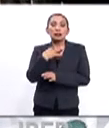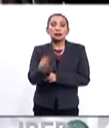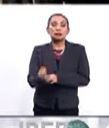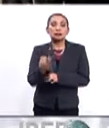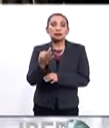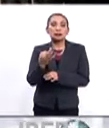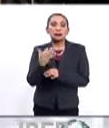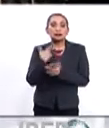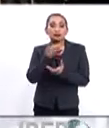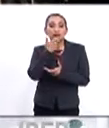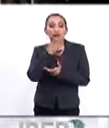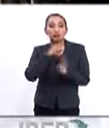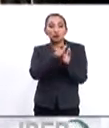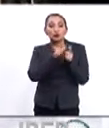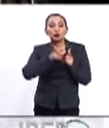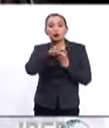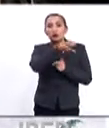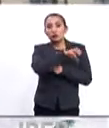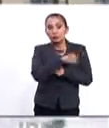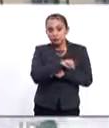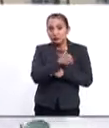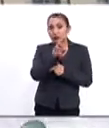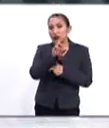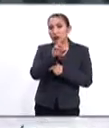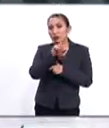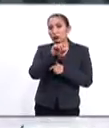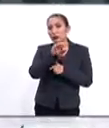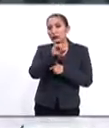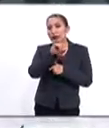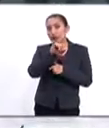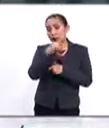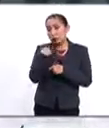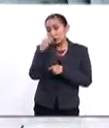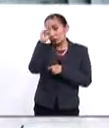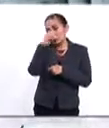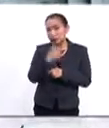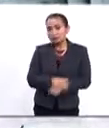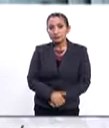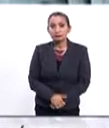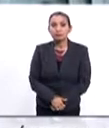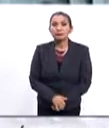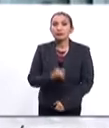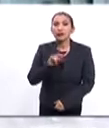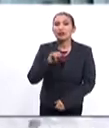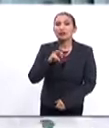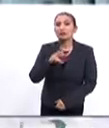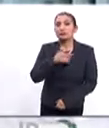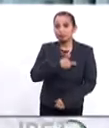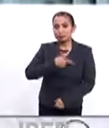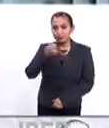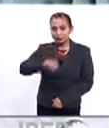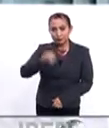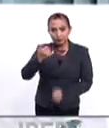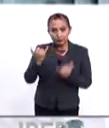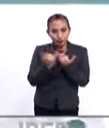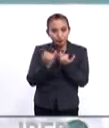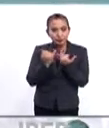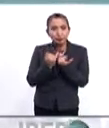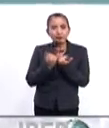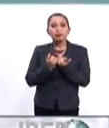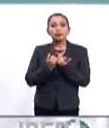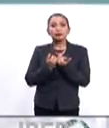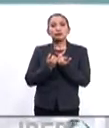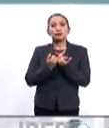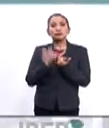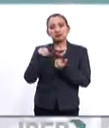electorales conservadoras del Partido Republicano. Este sería mi primer comentario. Javier, me da mucho gusto saludarte. De igual forma,